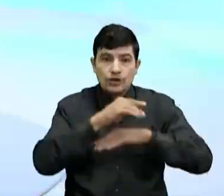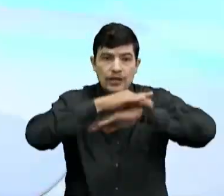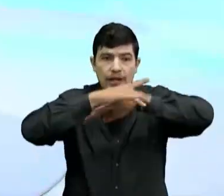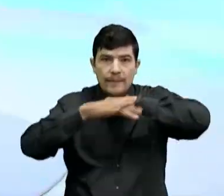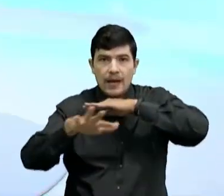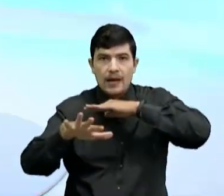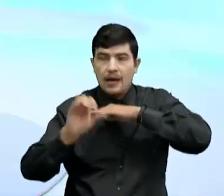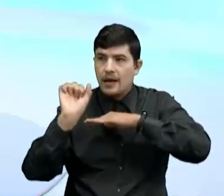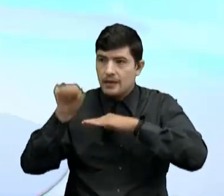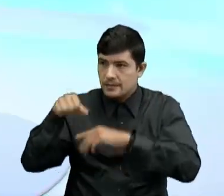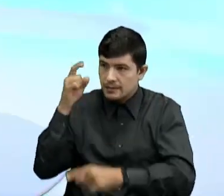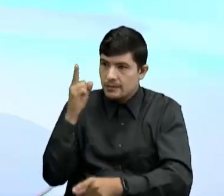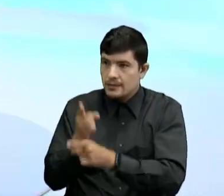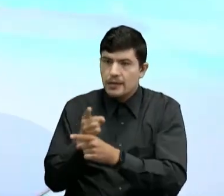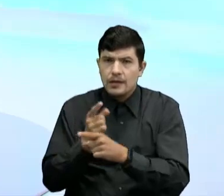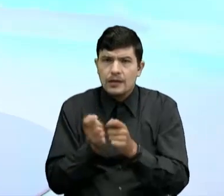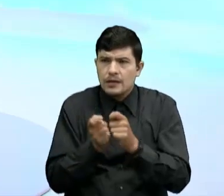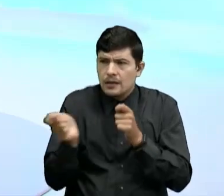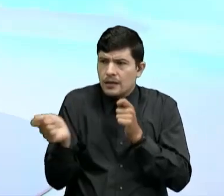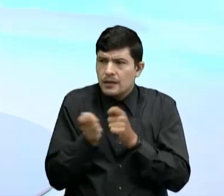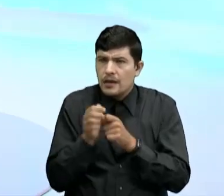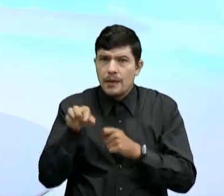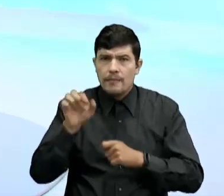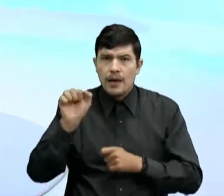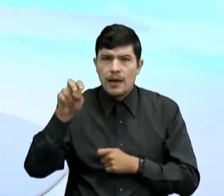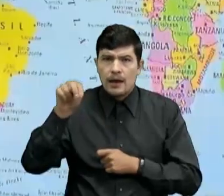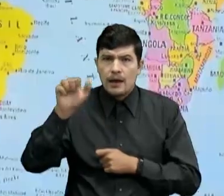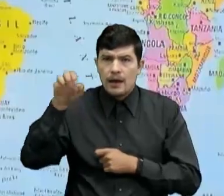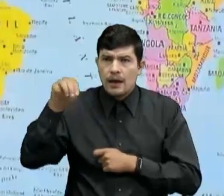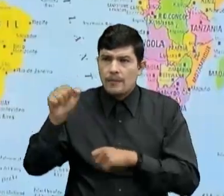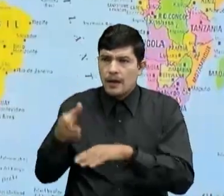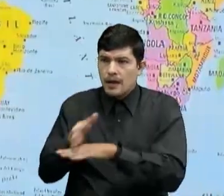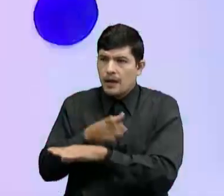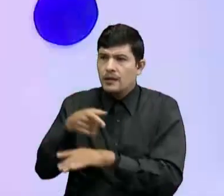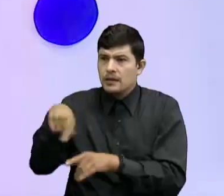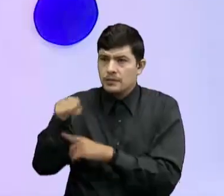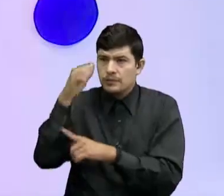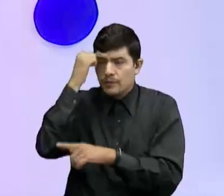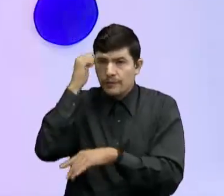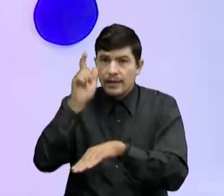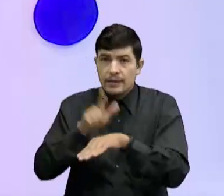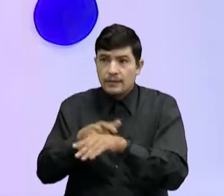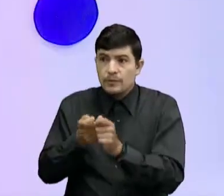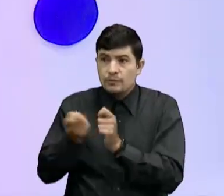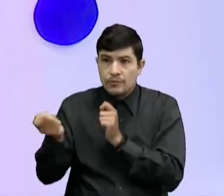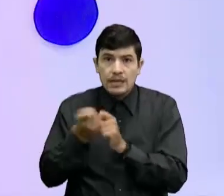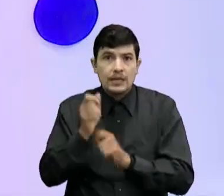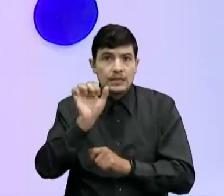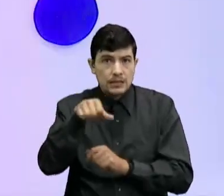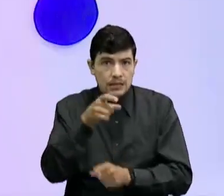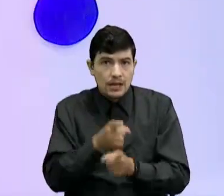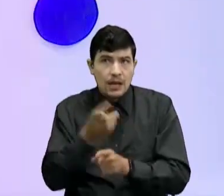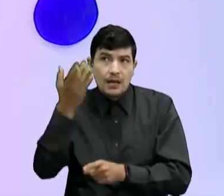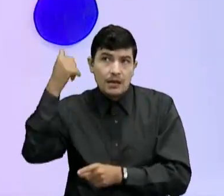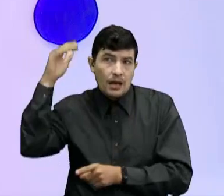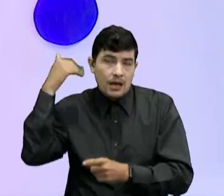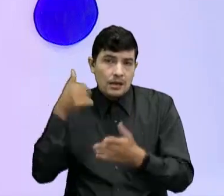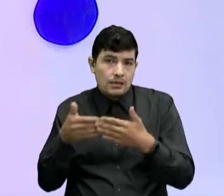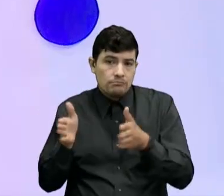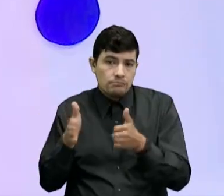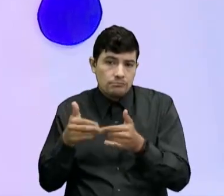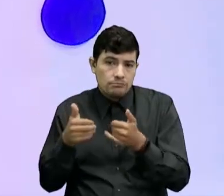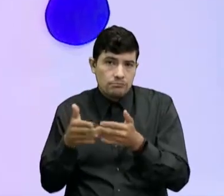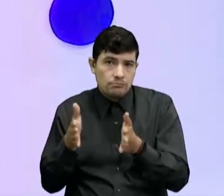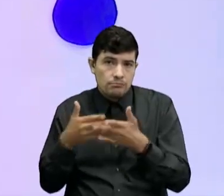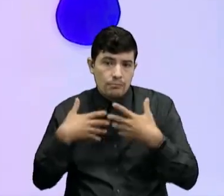Correcto Estamos cerquitica Del Canal de Panamá Como lo mencionaban Los profes del tiempo Oiga Si hace tiempo El Canal de Panamá Pues hacía